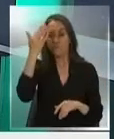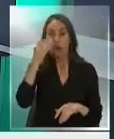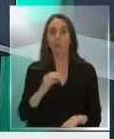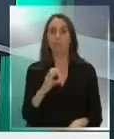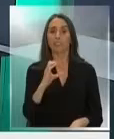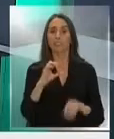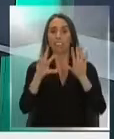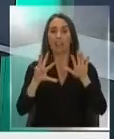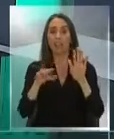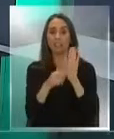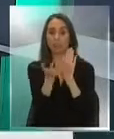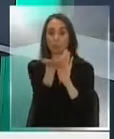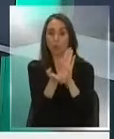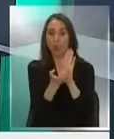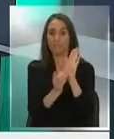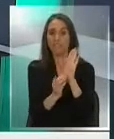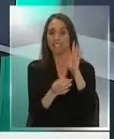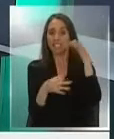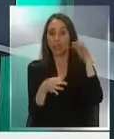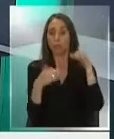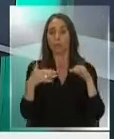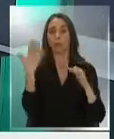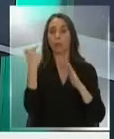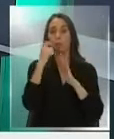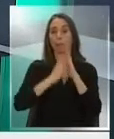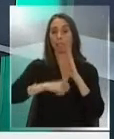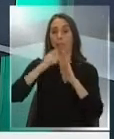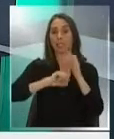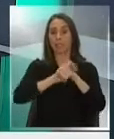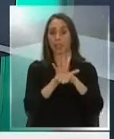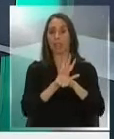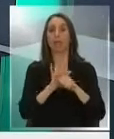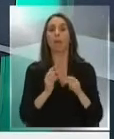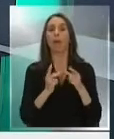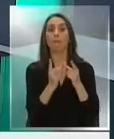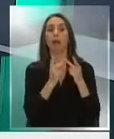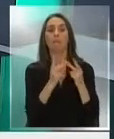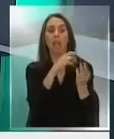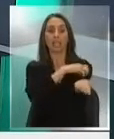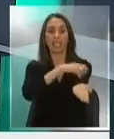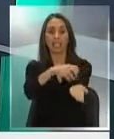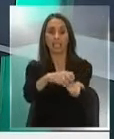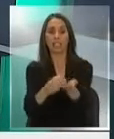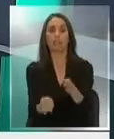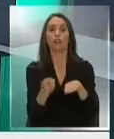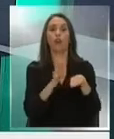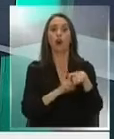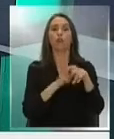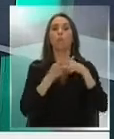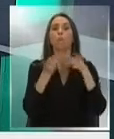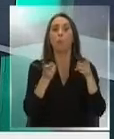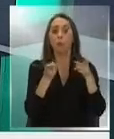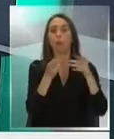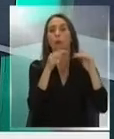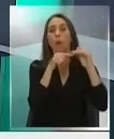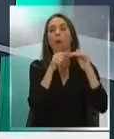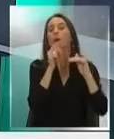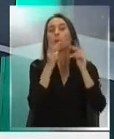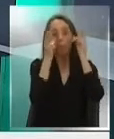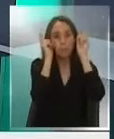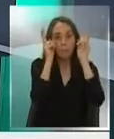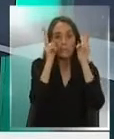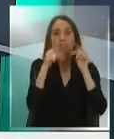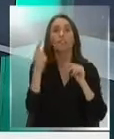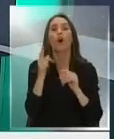el C-19, que ha sido vital durante la pandemia, que solo va a ser para viajes interregionales en transporte público, se va a eliminar